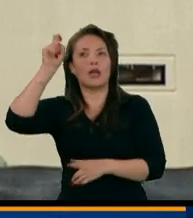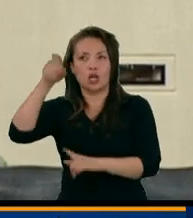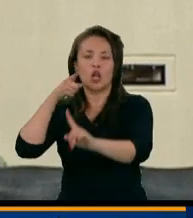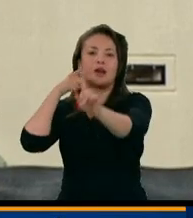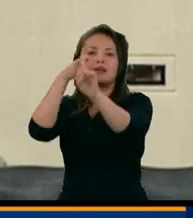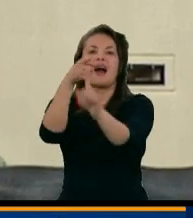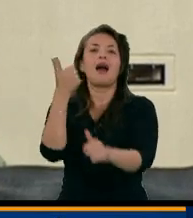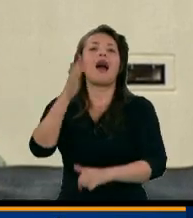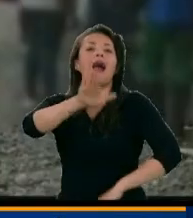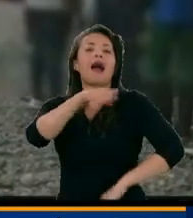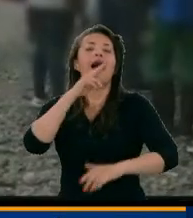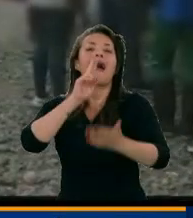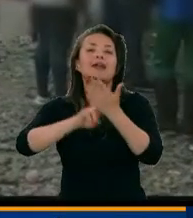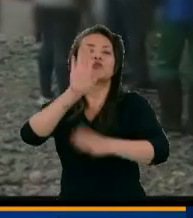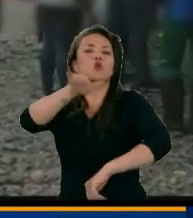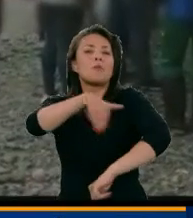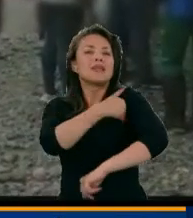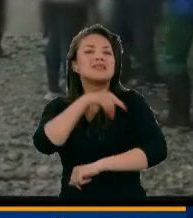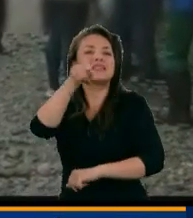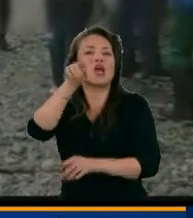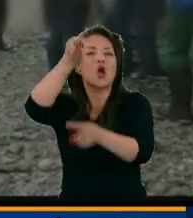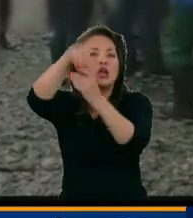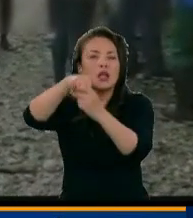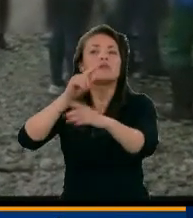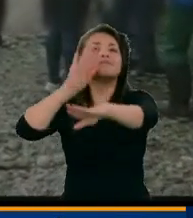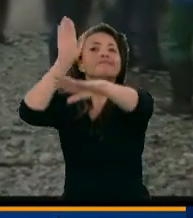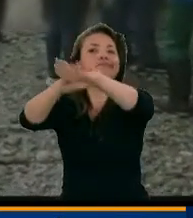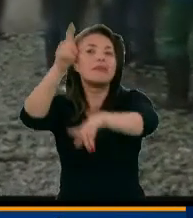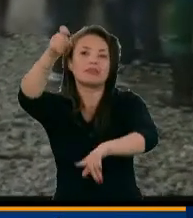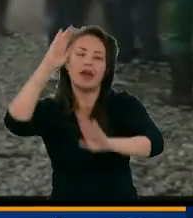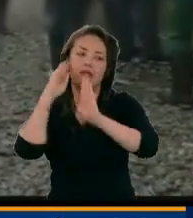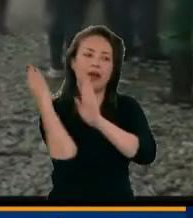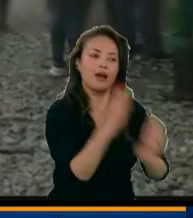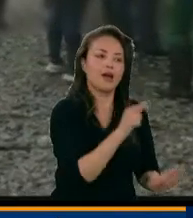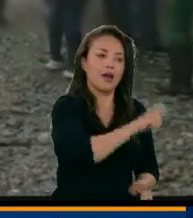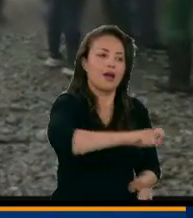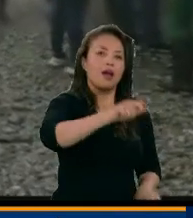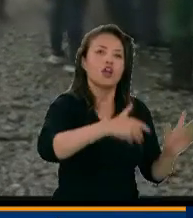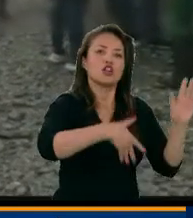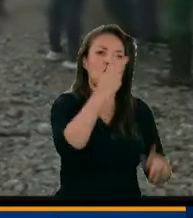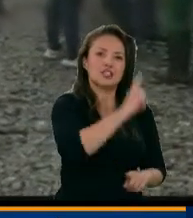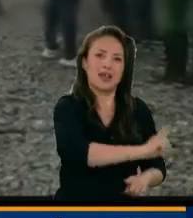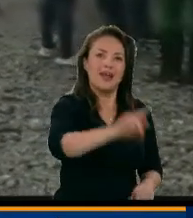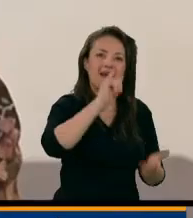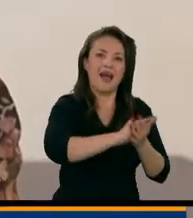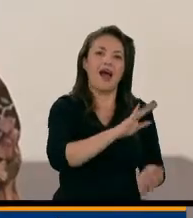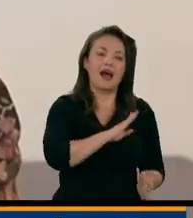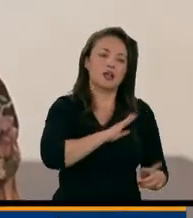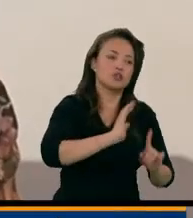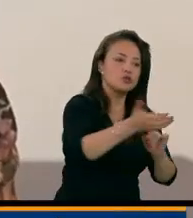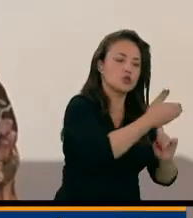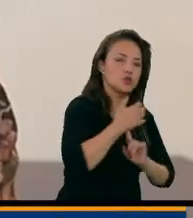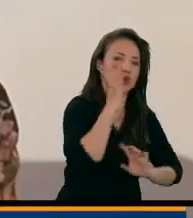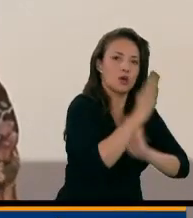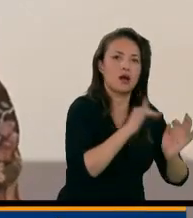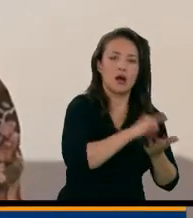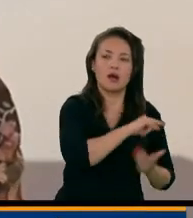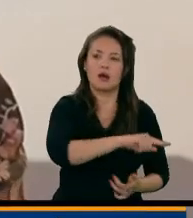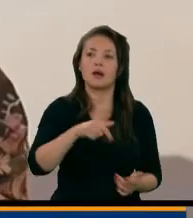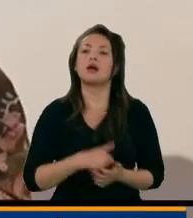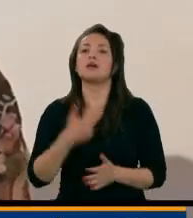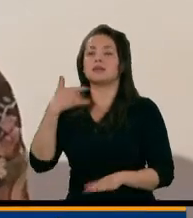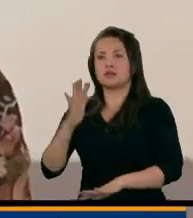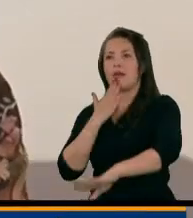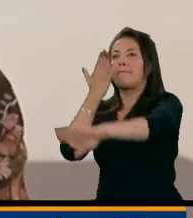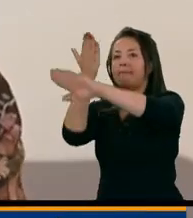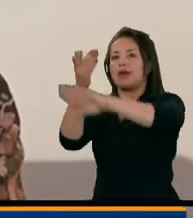Ministerio del Interior pidió que se le brinde protección a estos funcionarios públicos. Se le solicitó al Ministerio del Interior